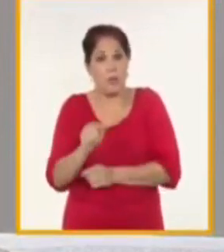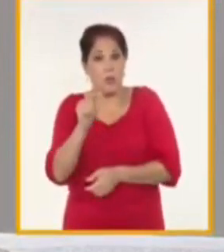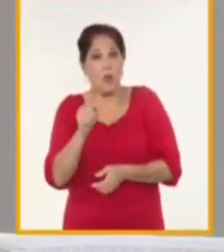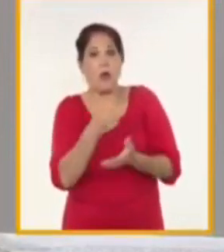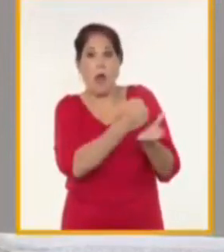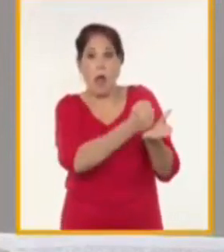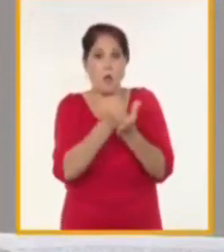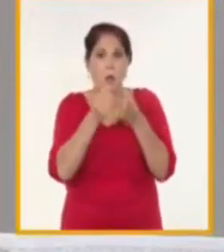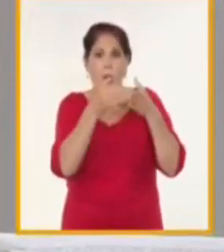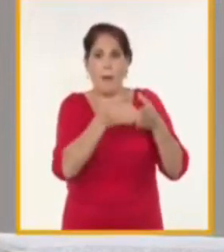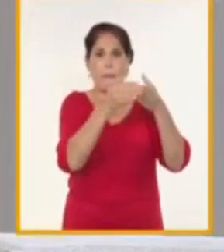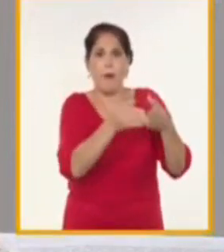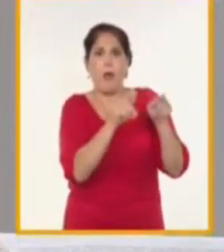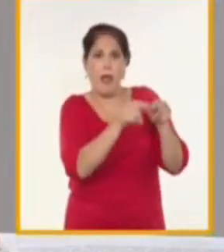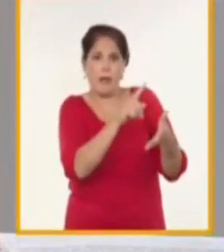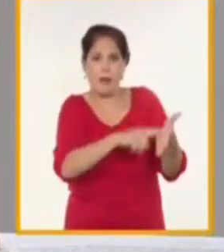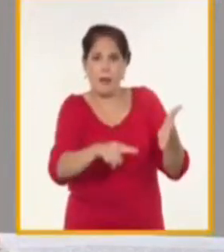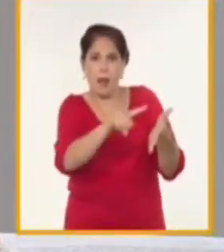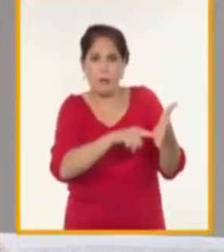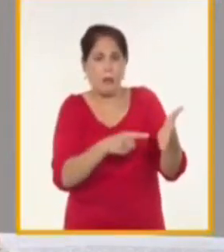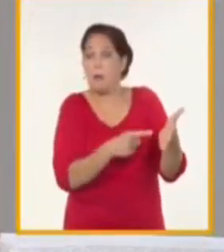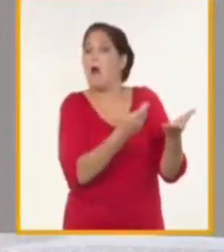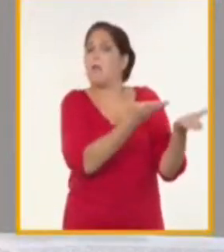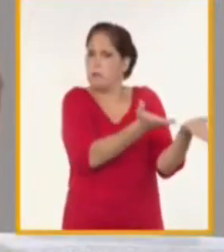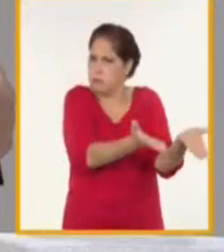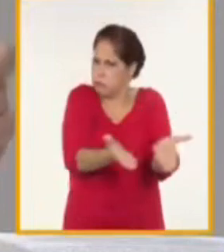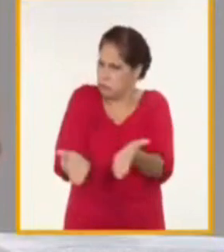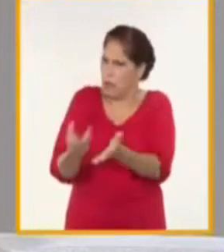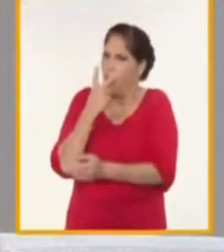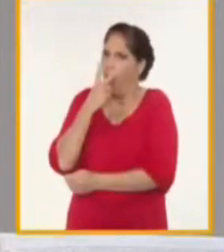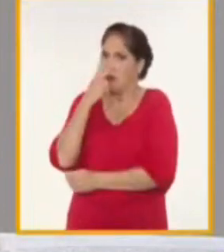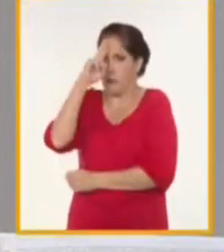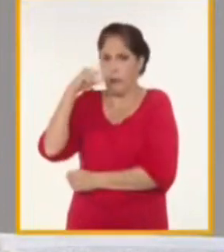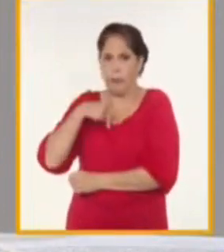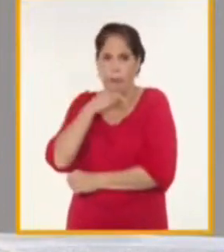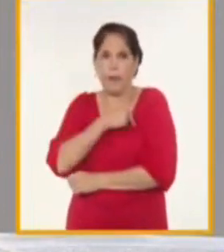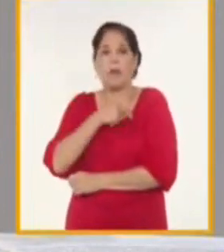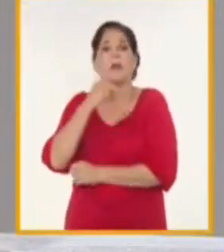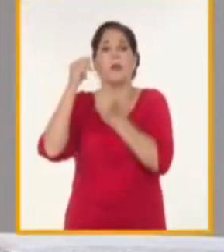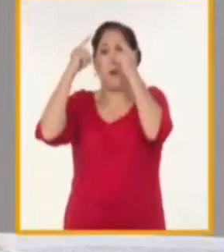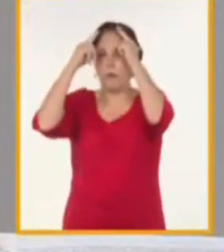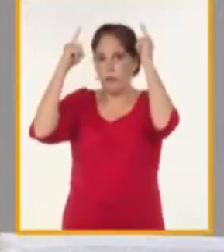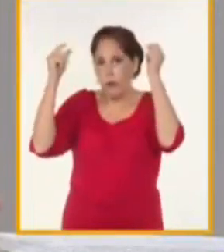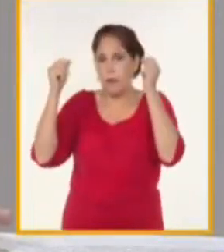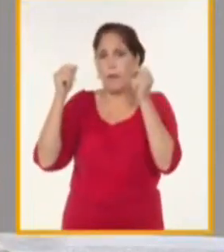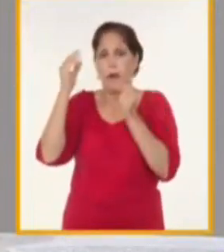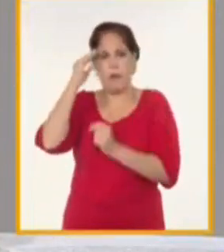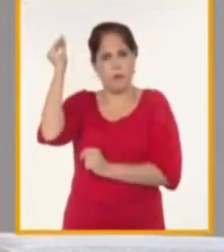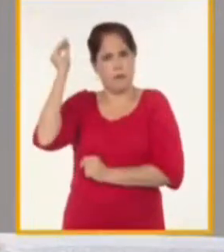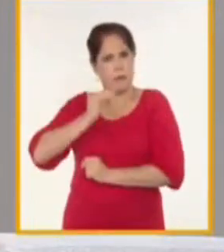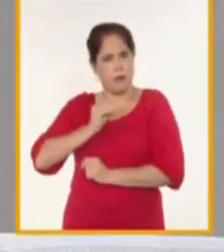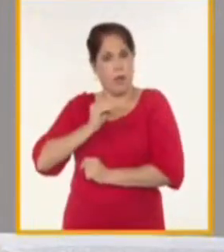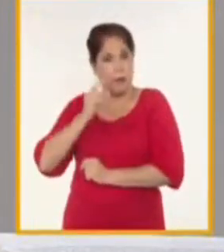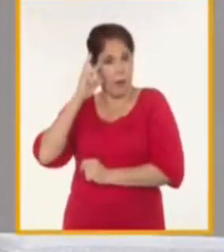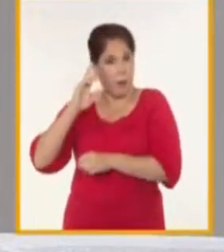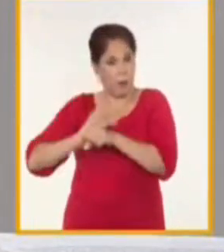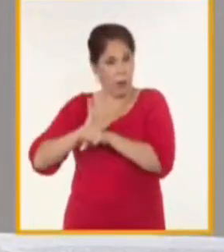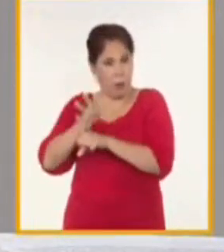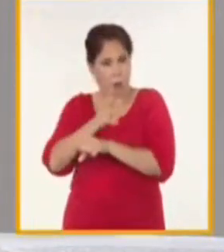de la operación y fue una operación exitosa que puso bien en alto el nombre de Cuba en aquel